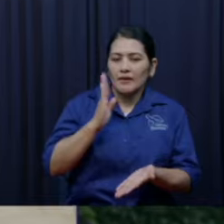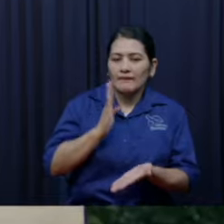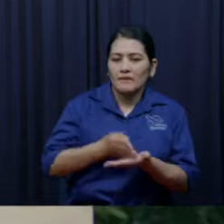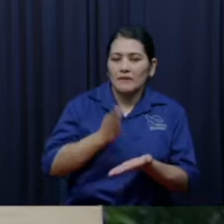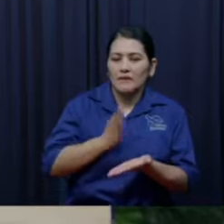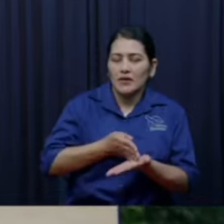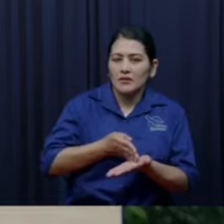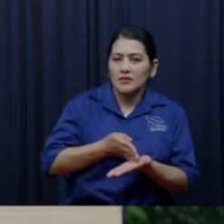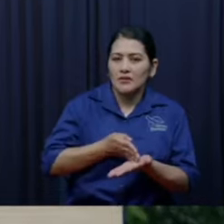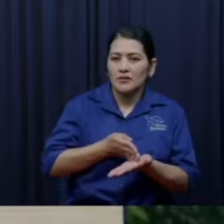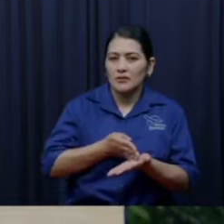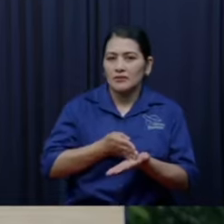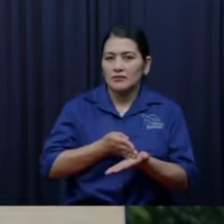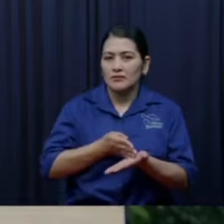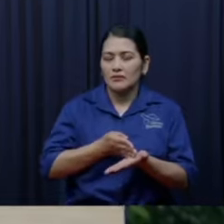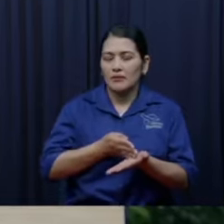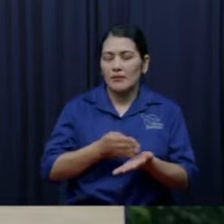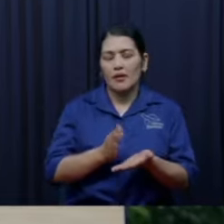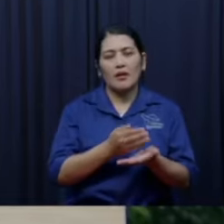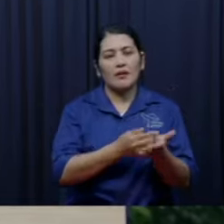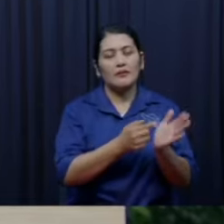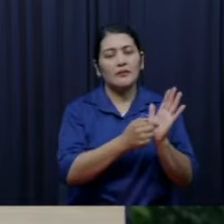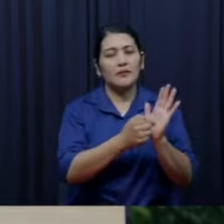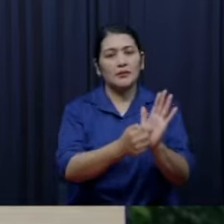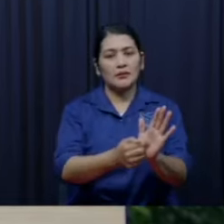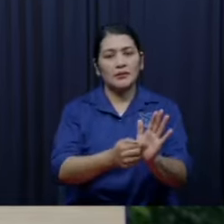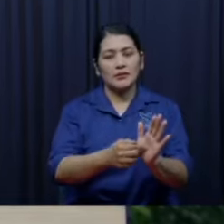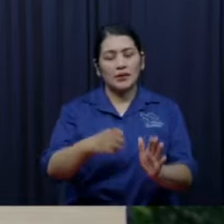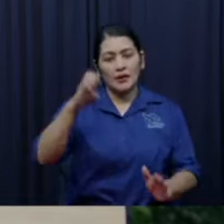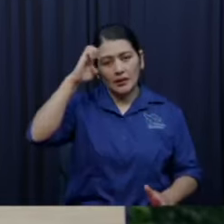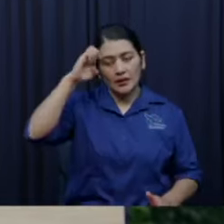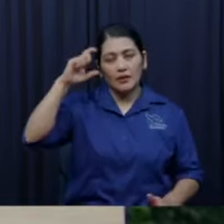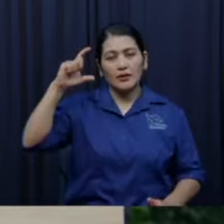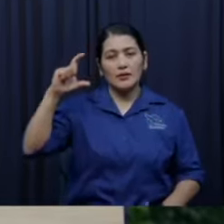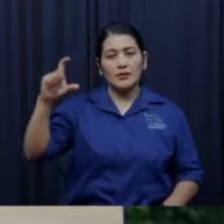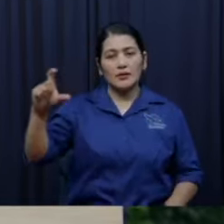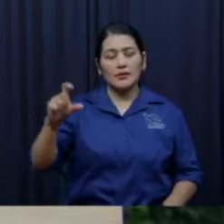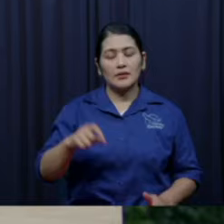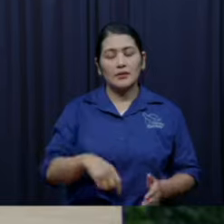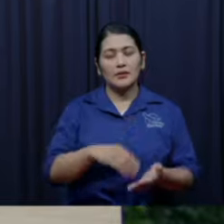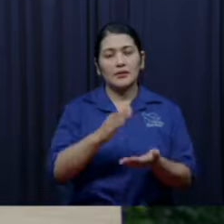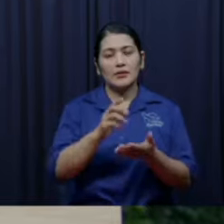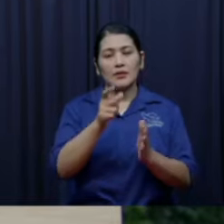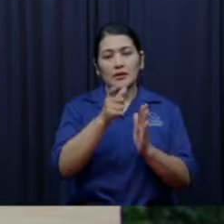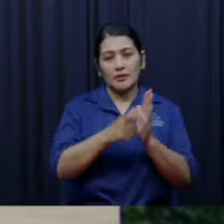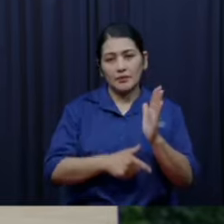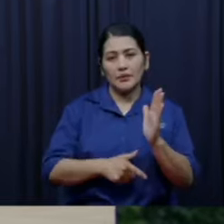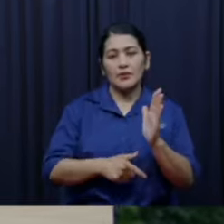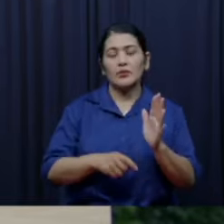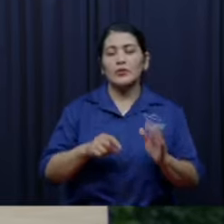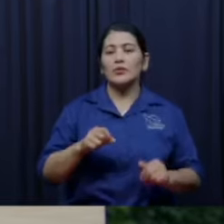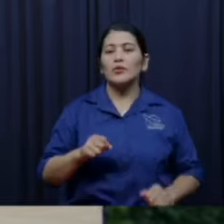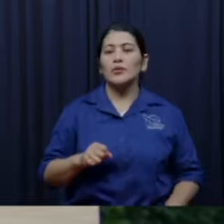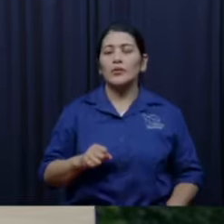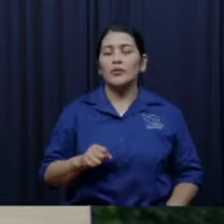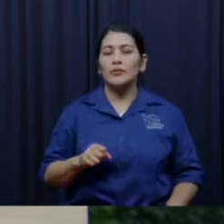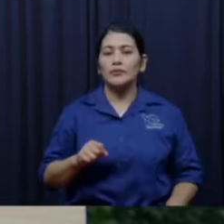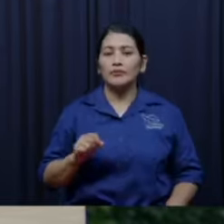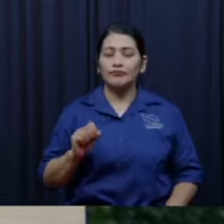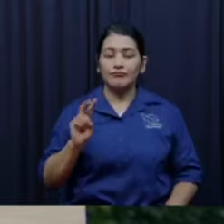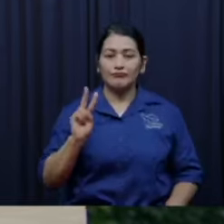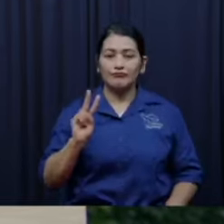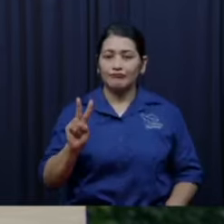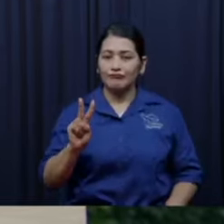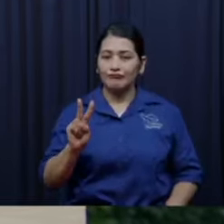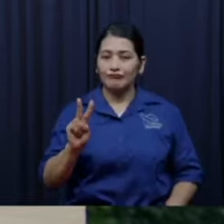ciegos Ecclesiastes 12 perdón 2, 13 y 14 según la Biblia al día ahí dice que los necios son ciegos